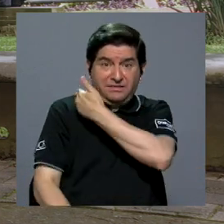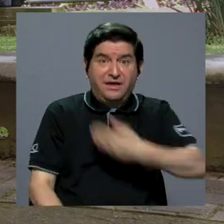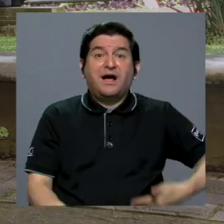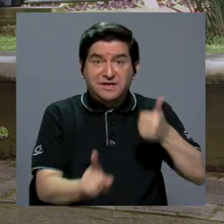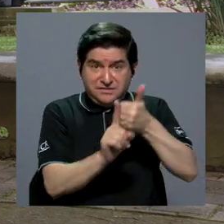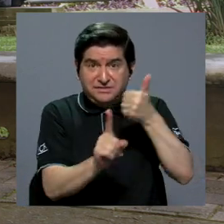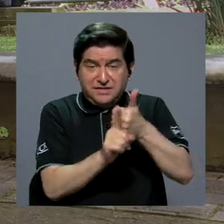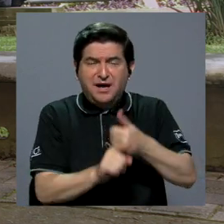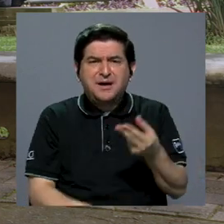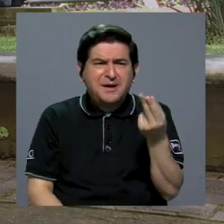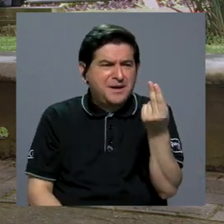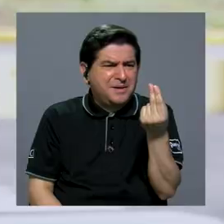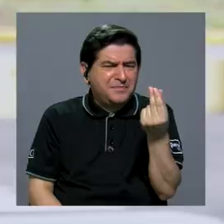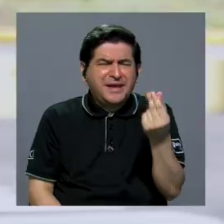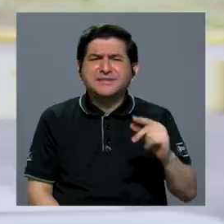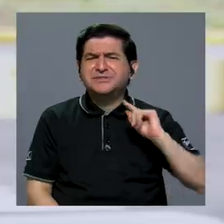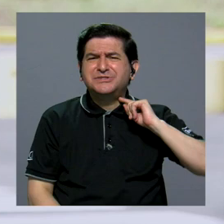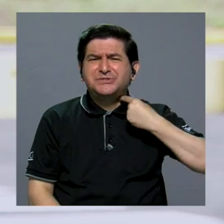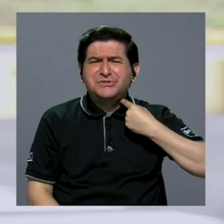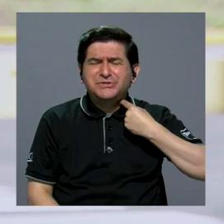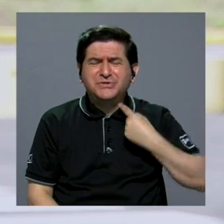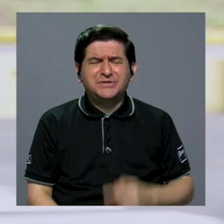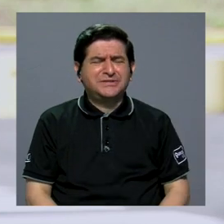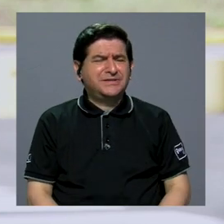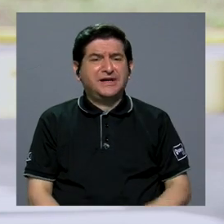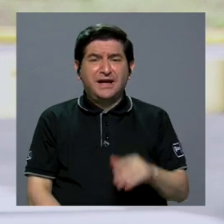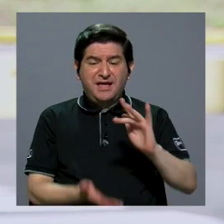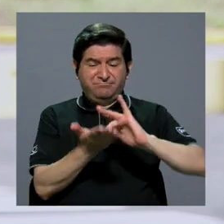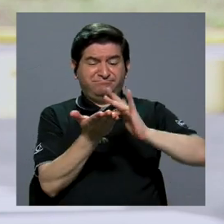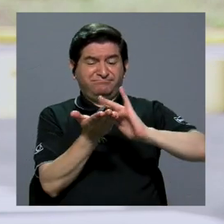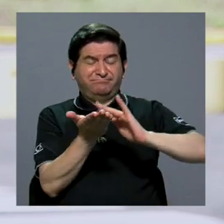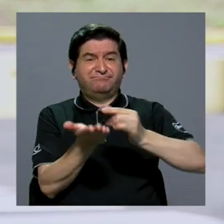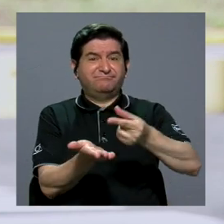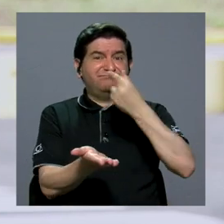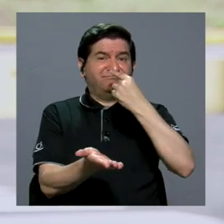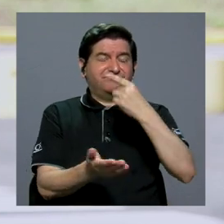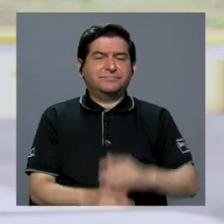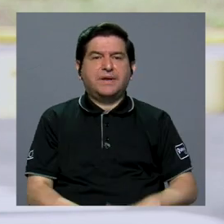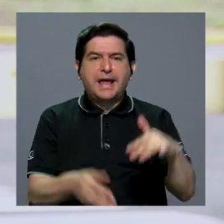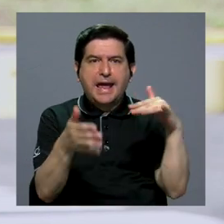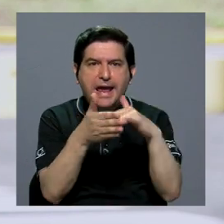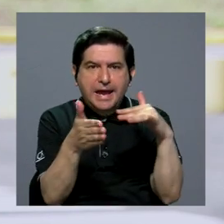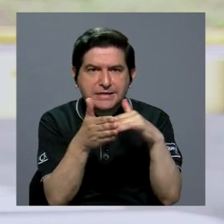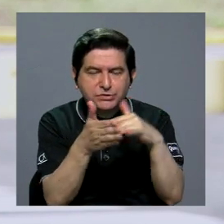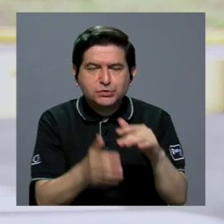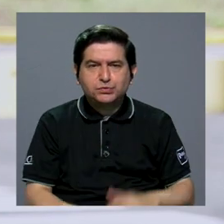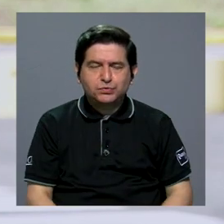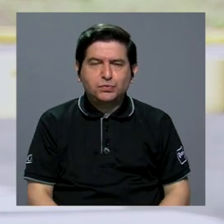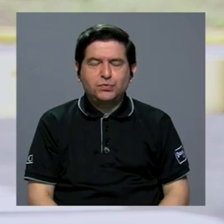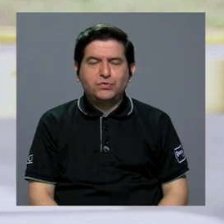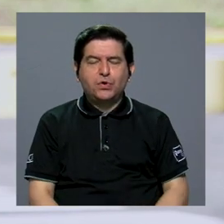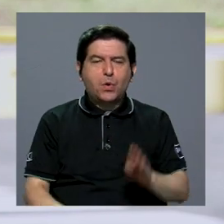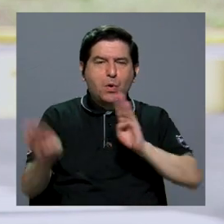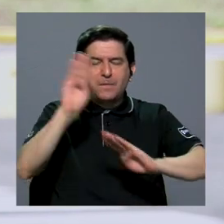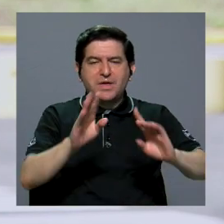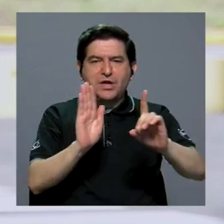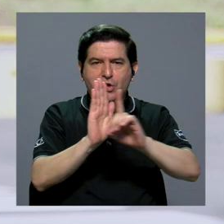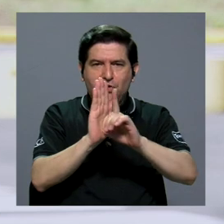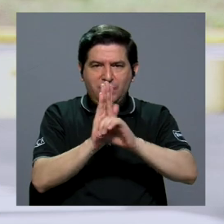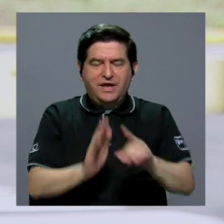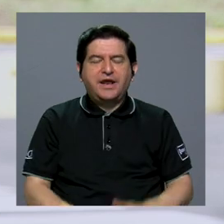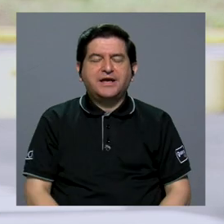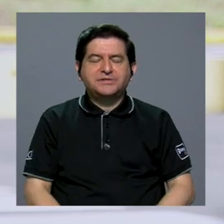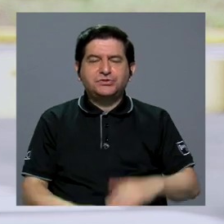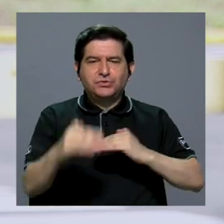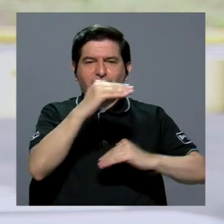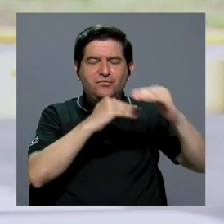Presidencial de que los medicamentos en Costa Rica son muy caros. Desde el estudio del bioderecho de la Facultad de